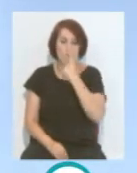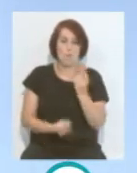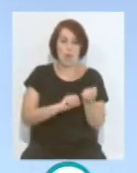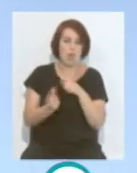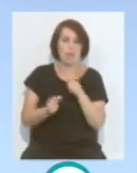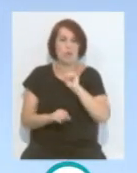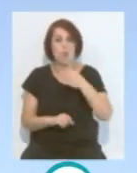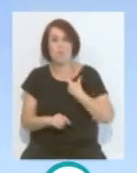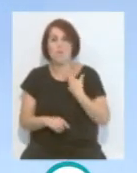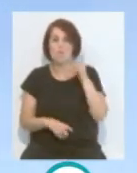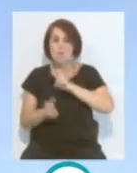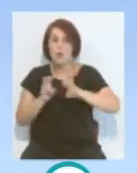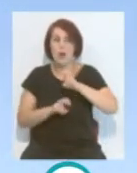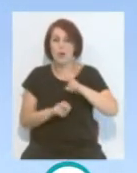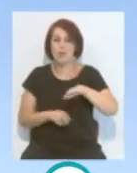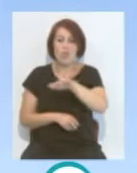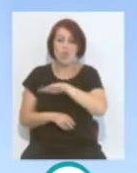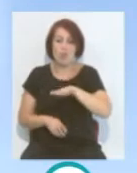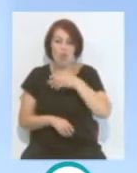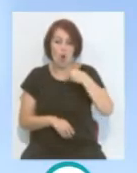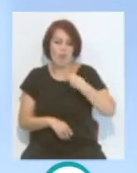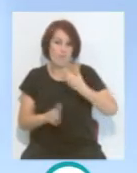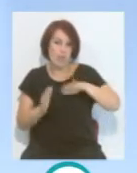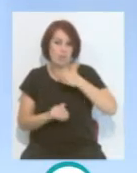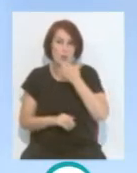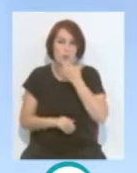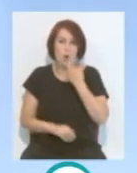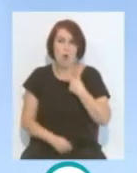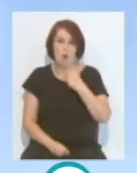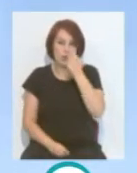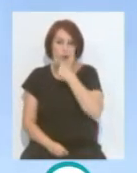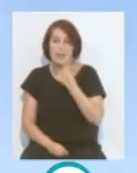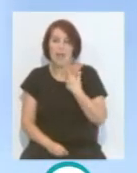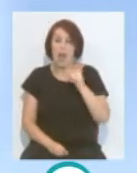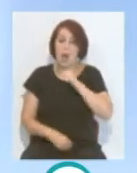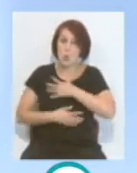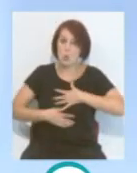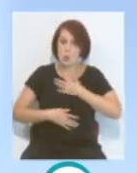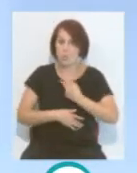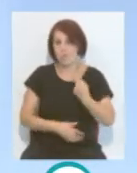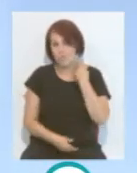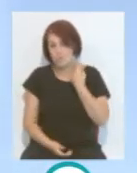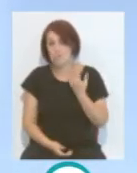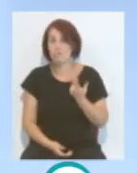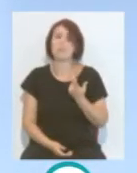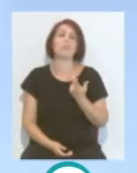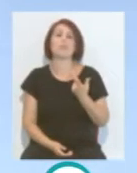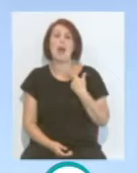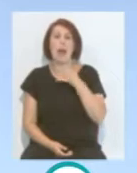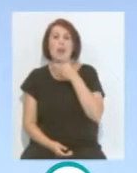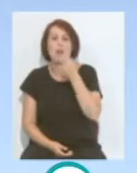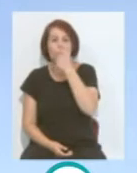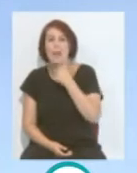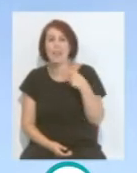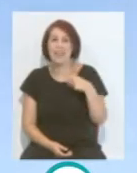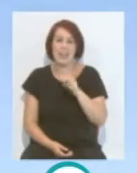rejuvenecer ciertas posiciones. Creo que sabe que tanto José María y Augusto se jubiló, se retiró, perdón, está José María y está